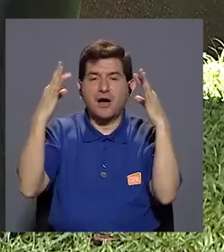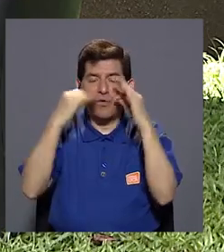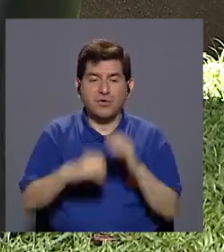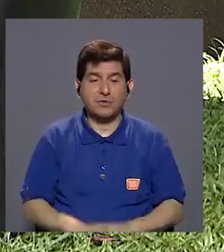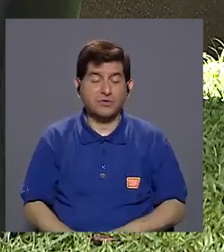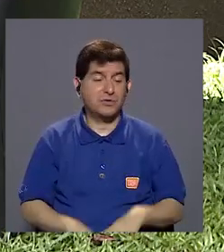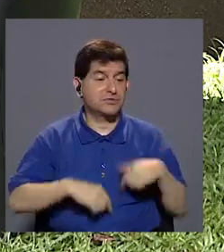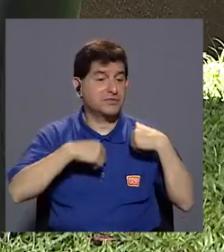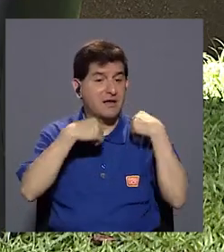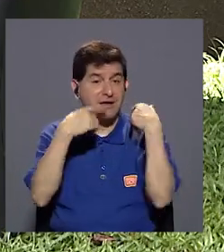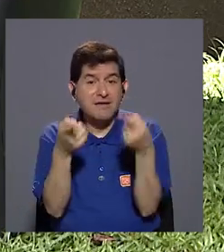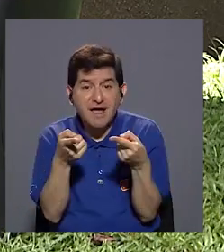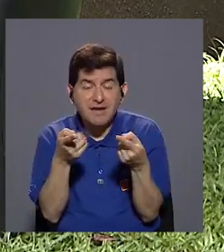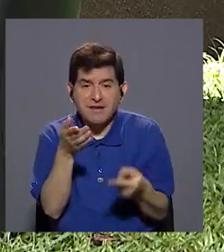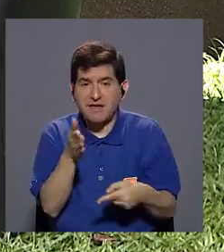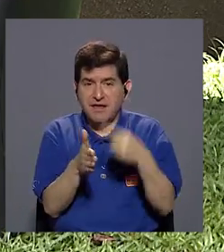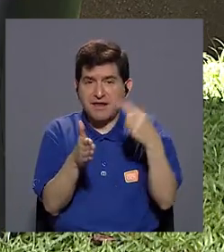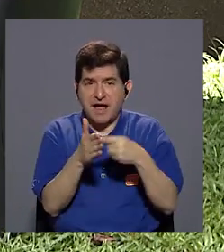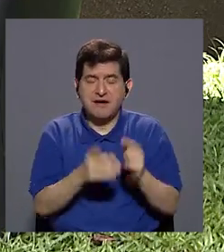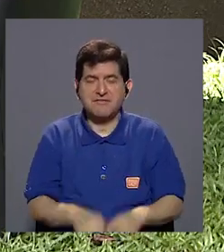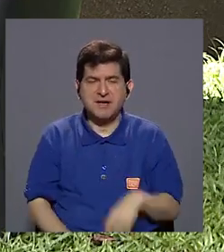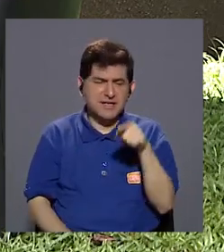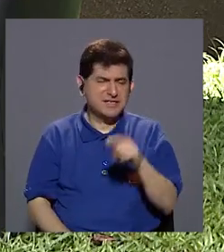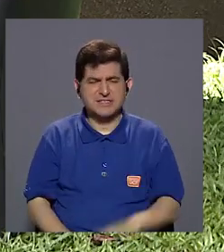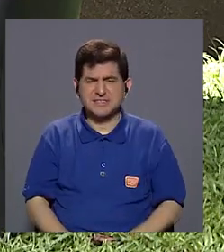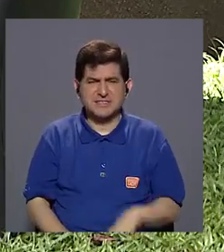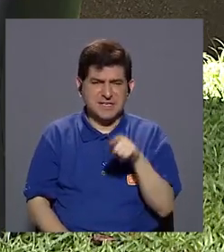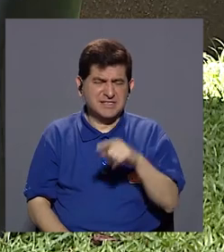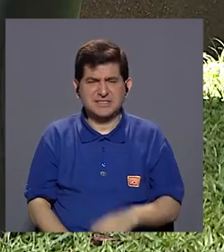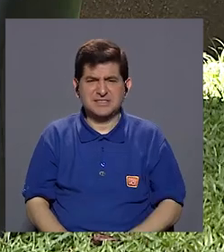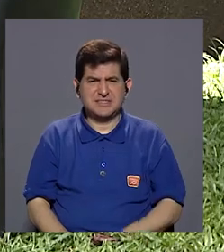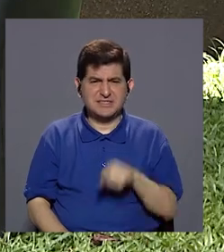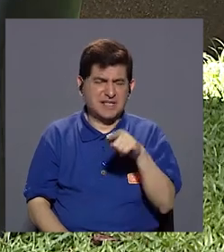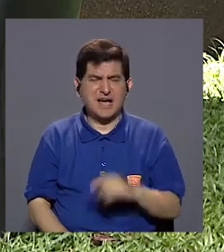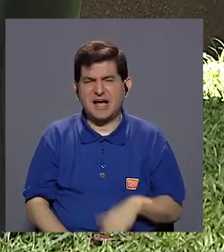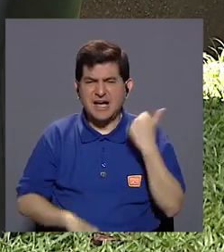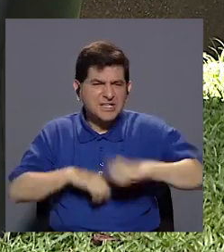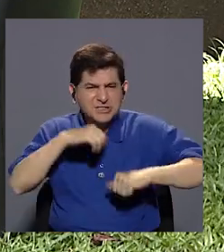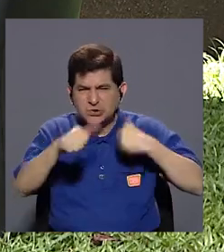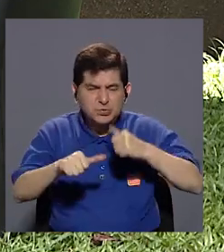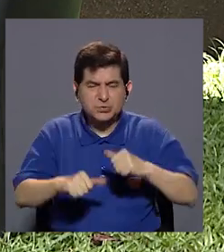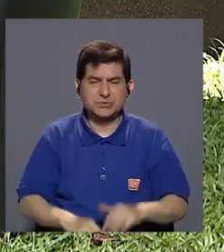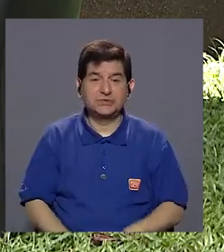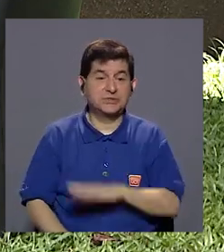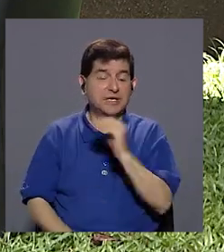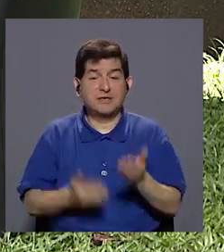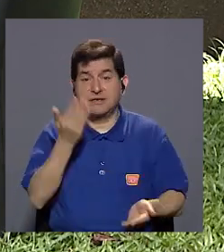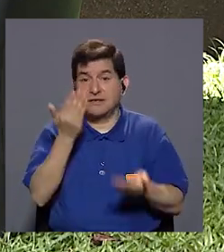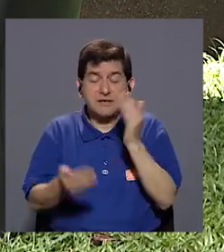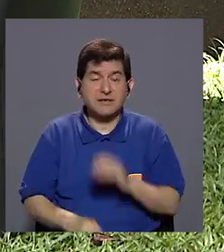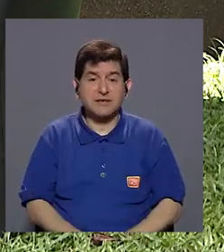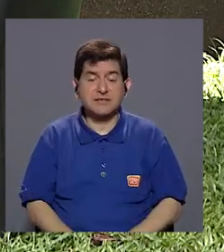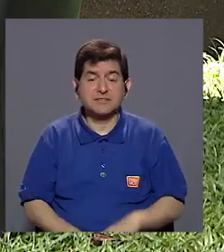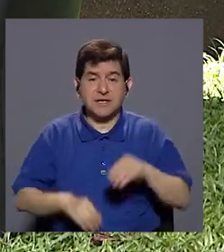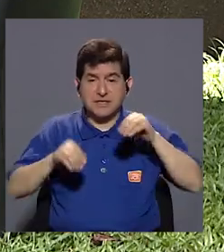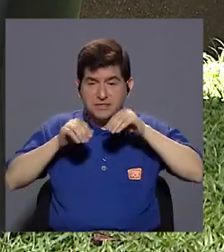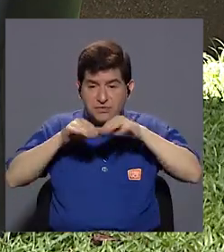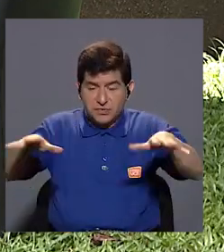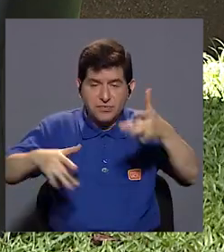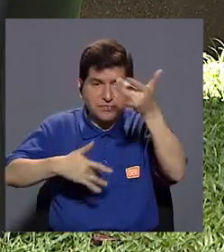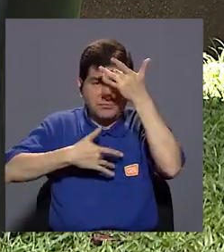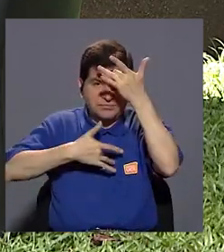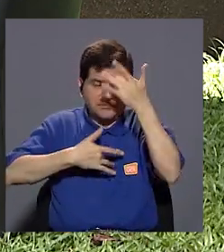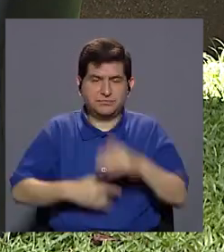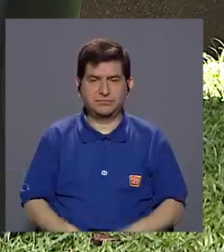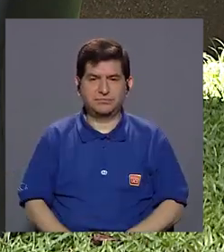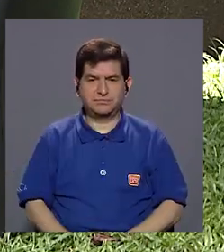y en ese ir a visitar a veces hay peleas y es donde pueden también transmitirse las enfermedades,